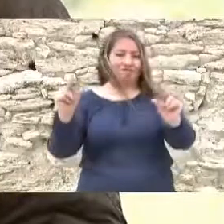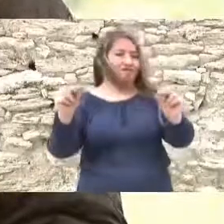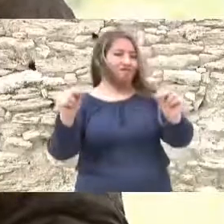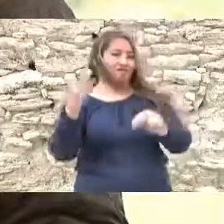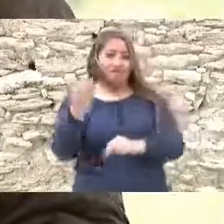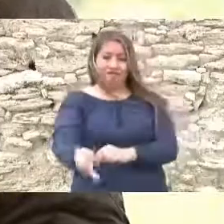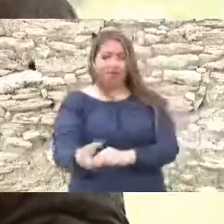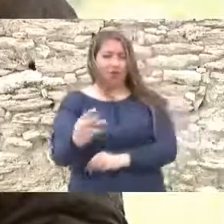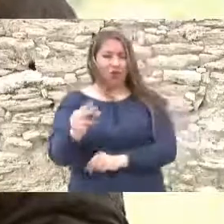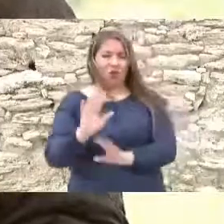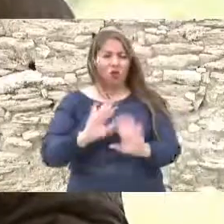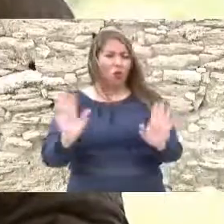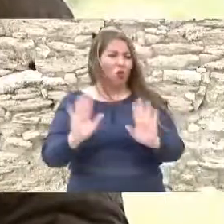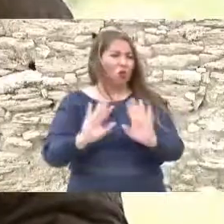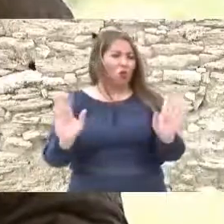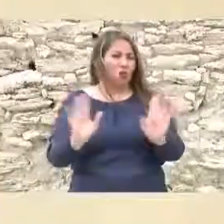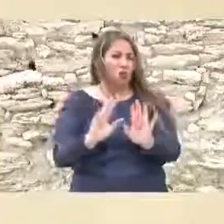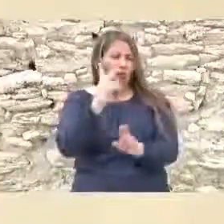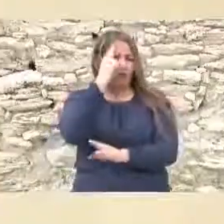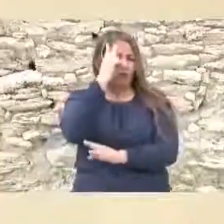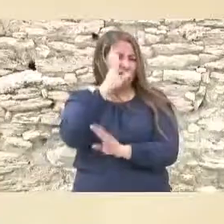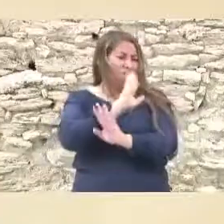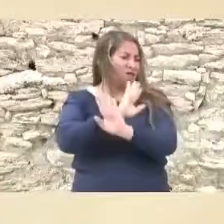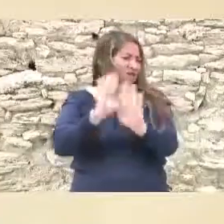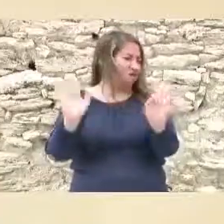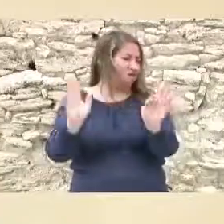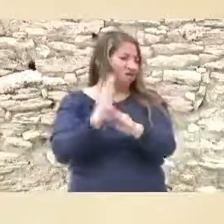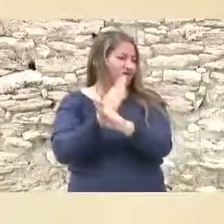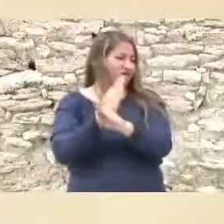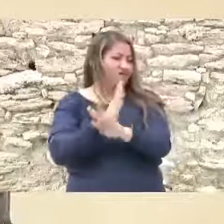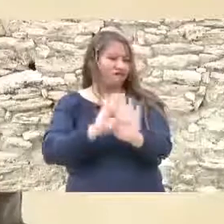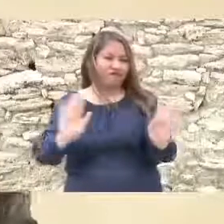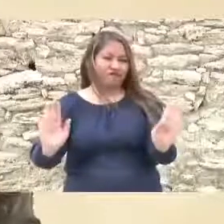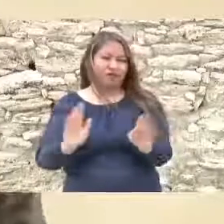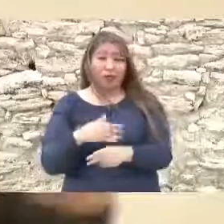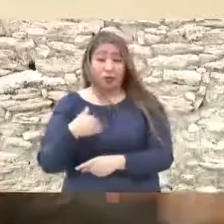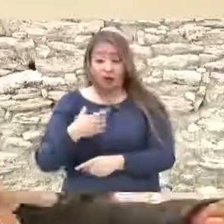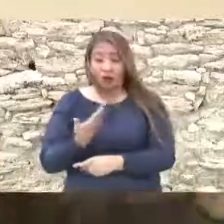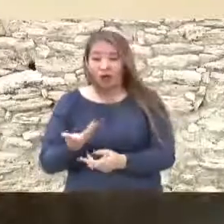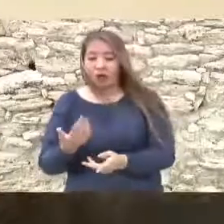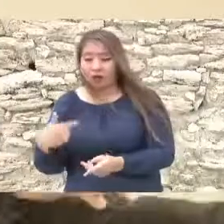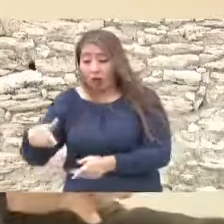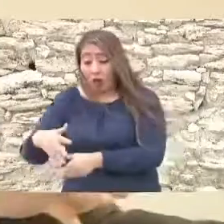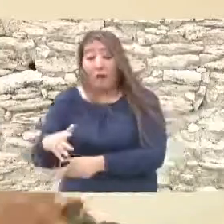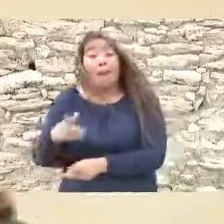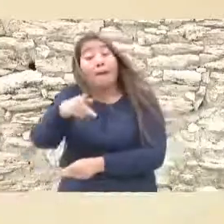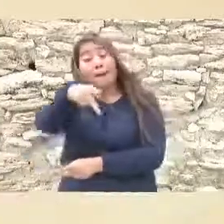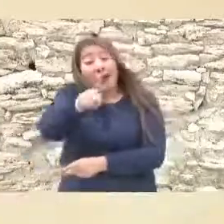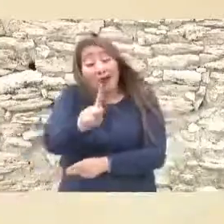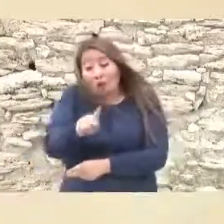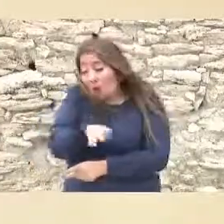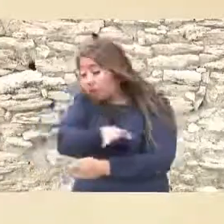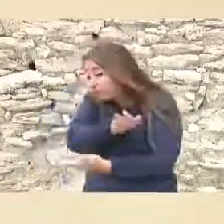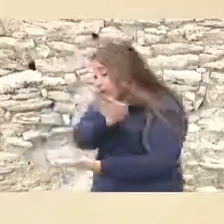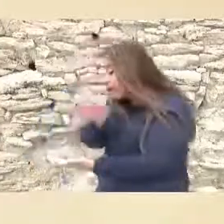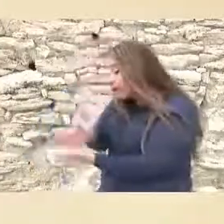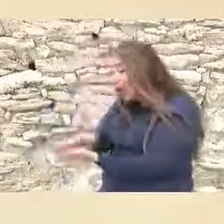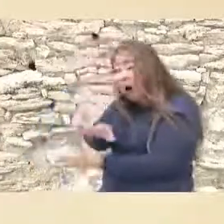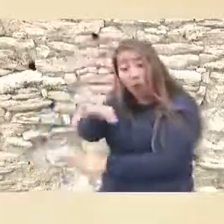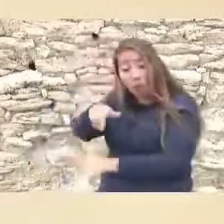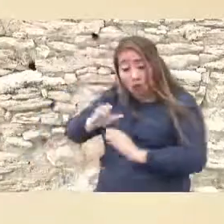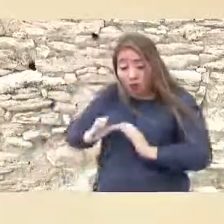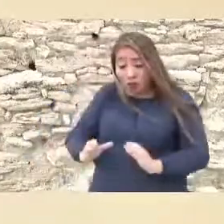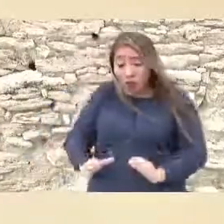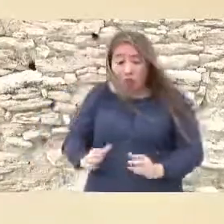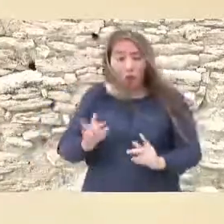de la dictadura porfirista ya cuando llegan a buscar su cuerpo ya los hijos estaban preparados y les